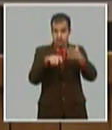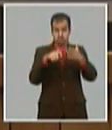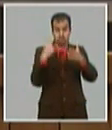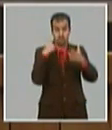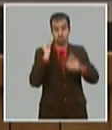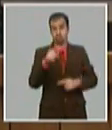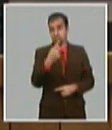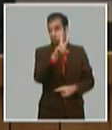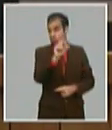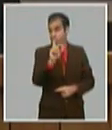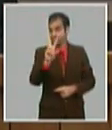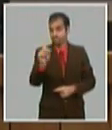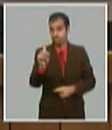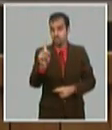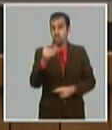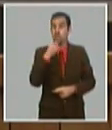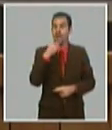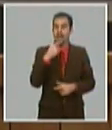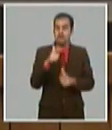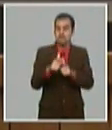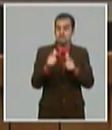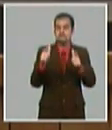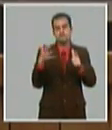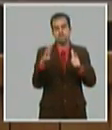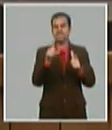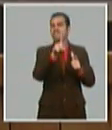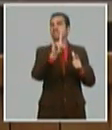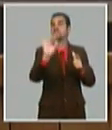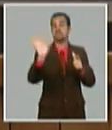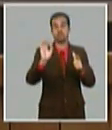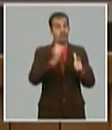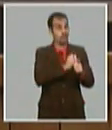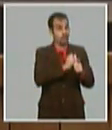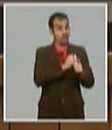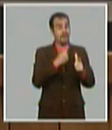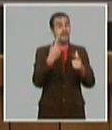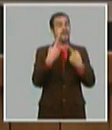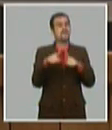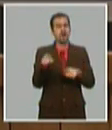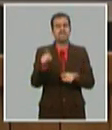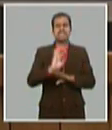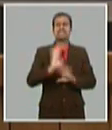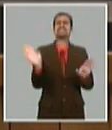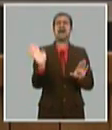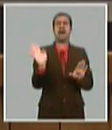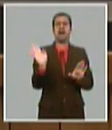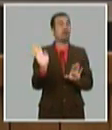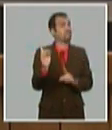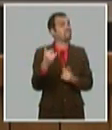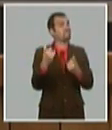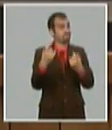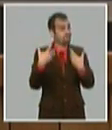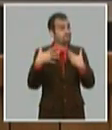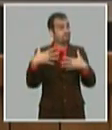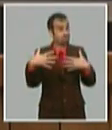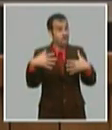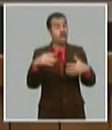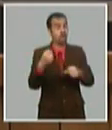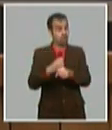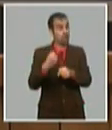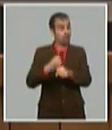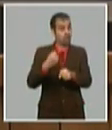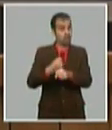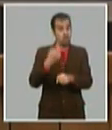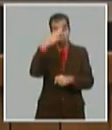mínimo un crecimiento del 19%. Pero es insuficiente todavía con respecto a lo que podemos hacer y a lo que el país